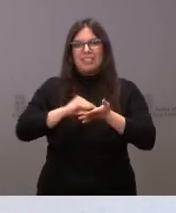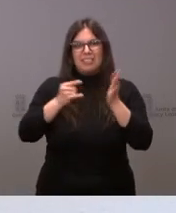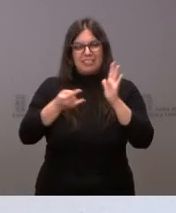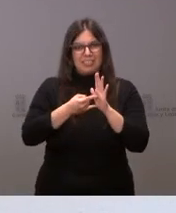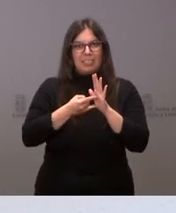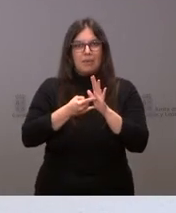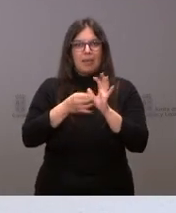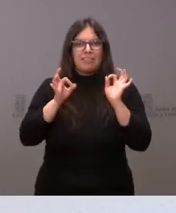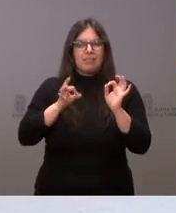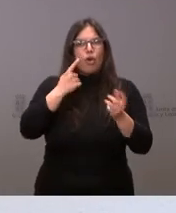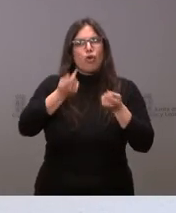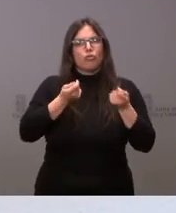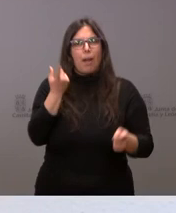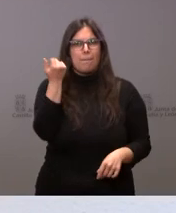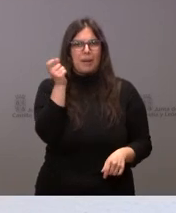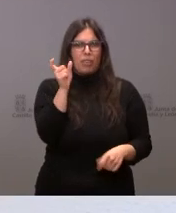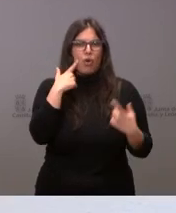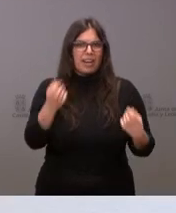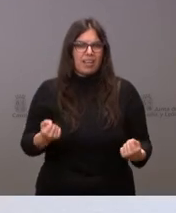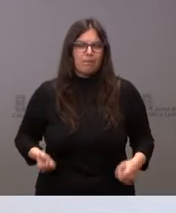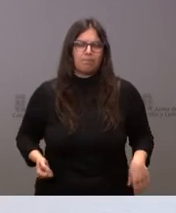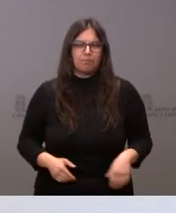la regulación del precio de la energía.